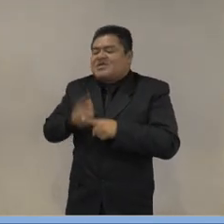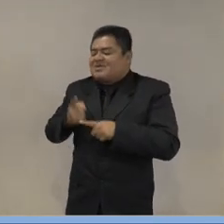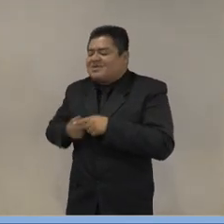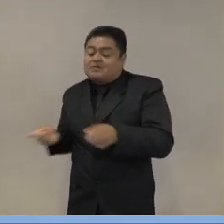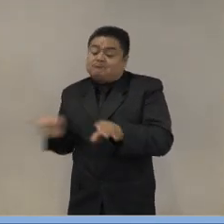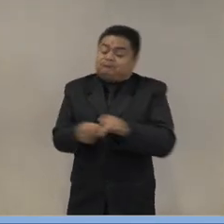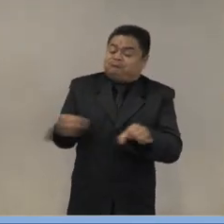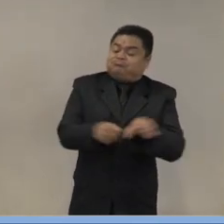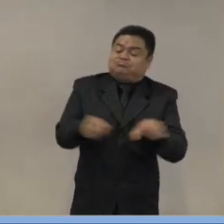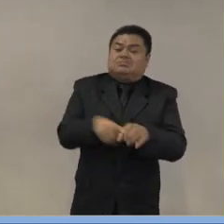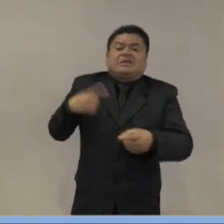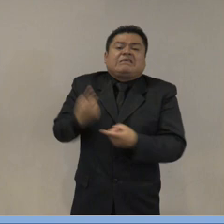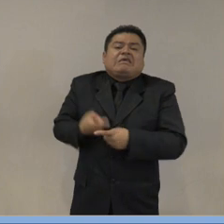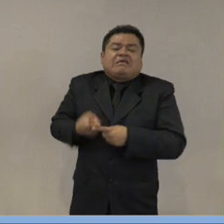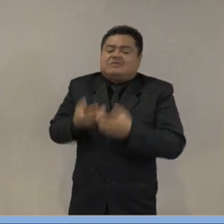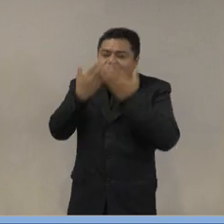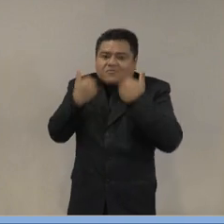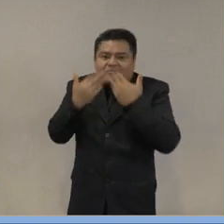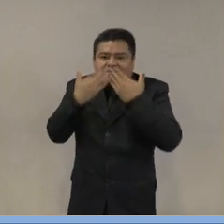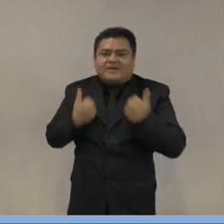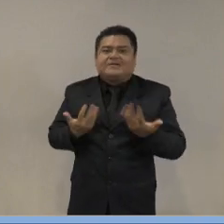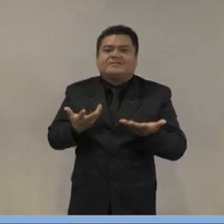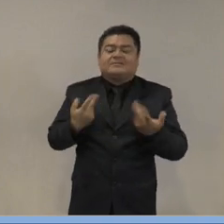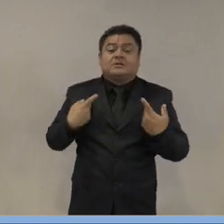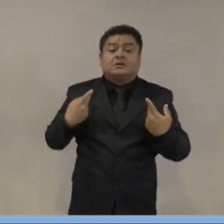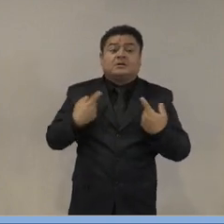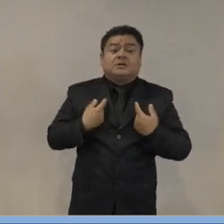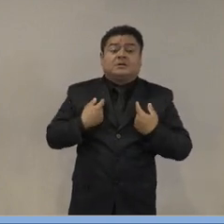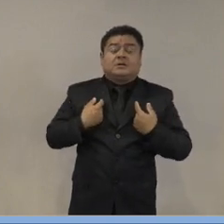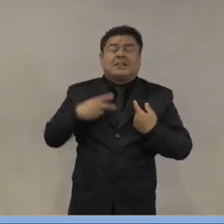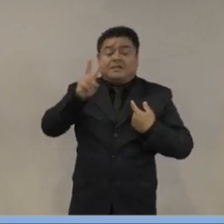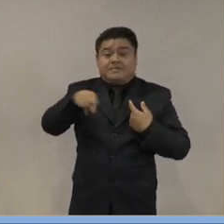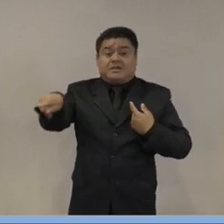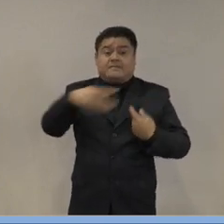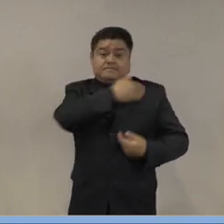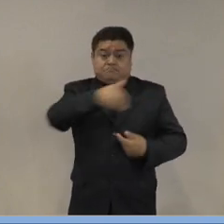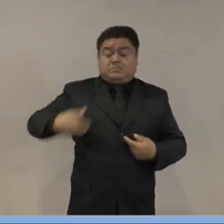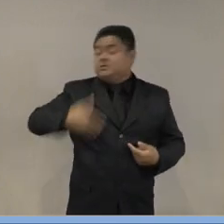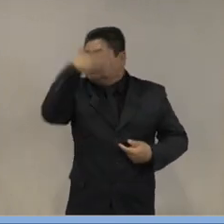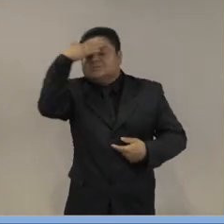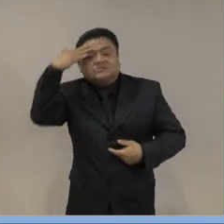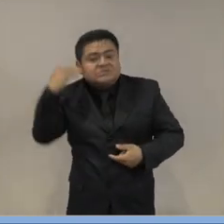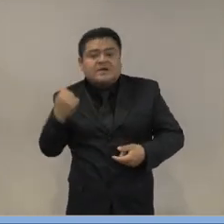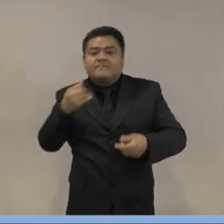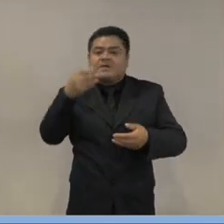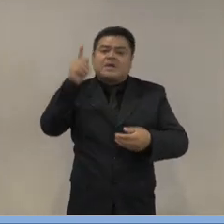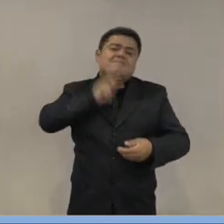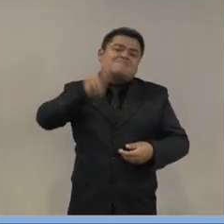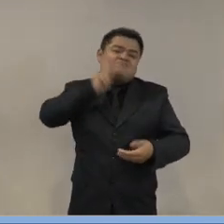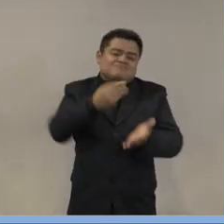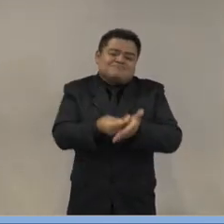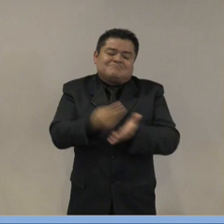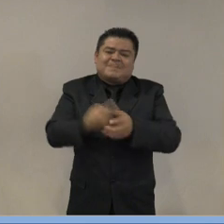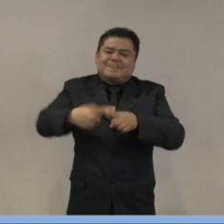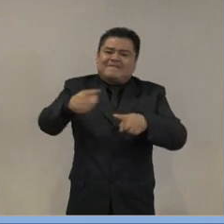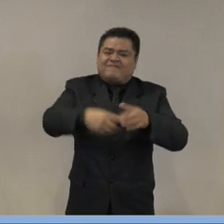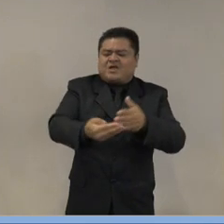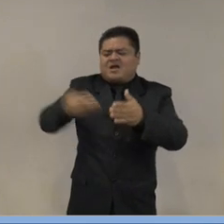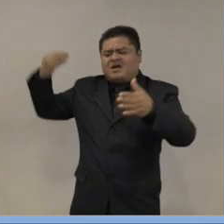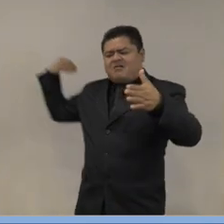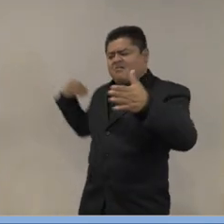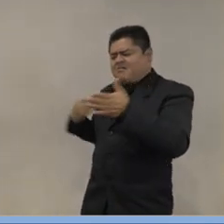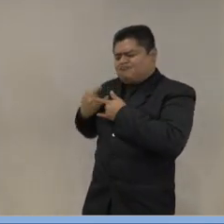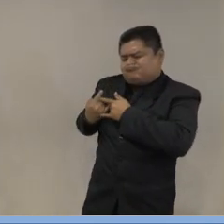Desconociendo la evidencia, desconociendo las causas estructurales de la inseguridad, desconociendo la multifactorialidad del delito y su